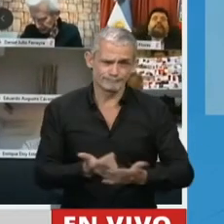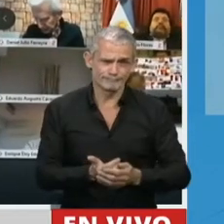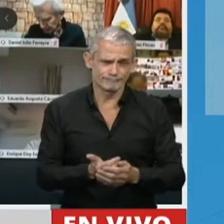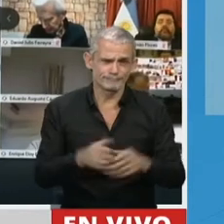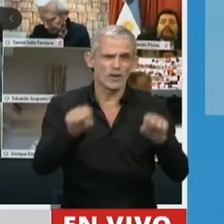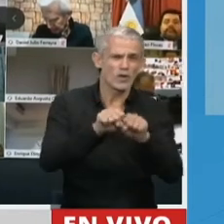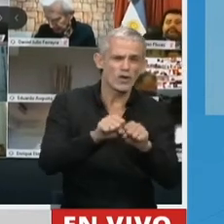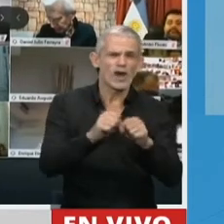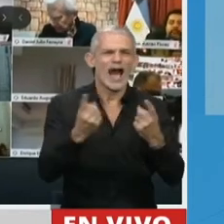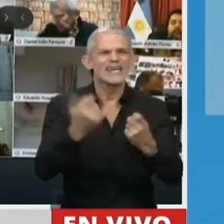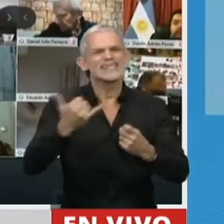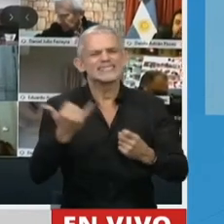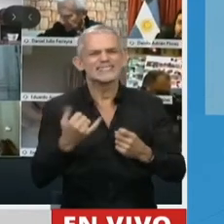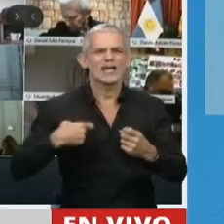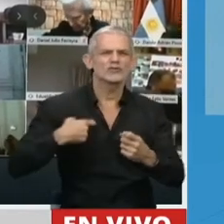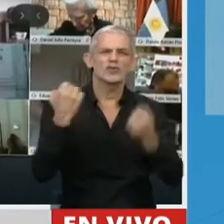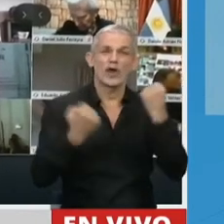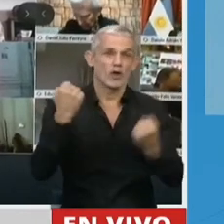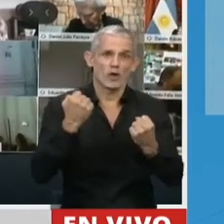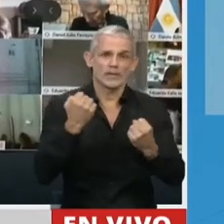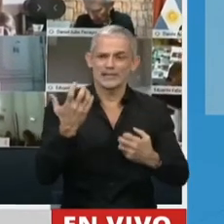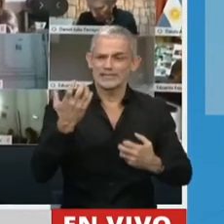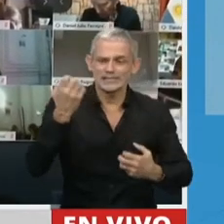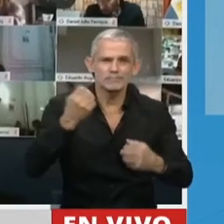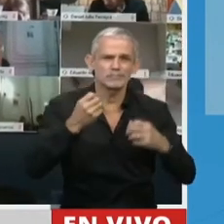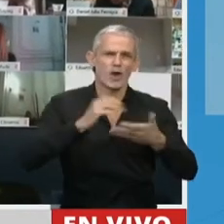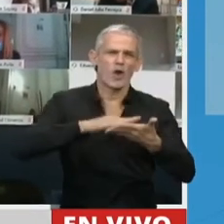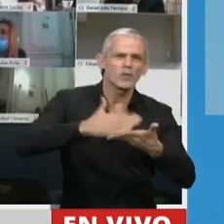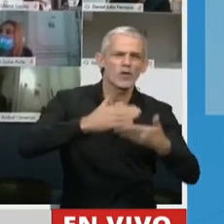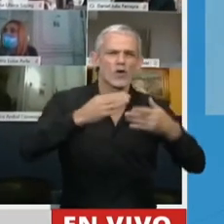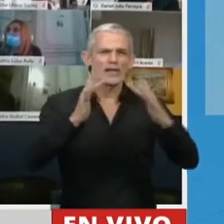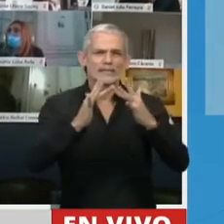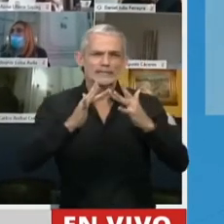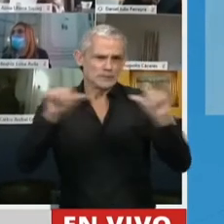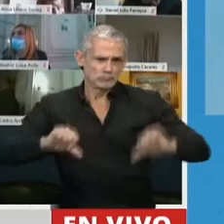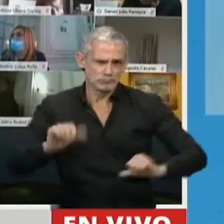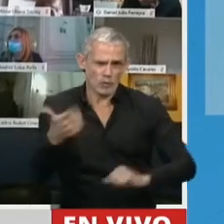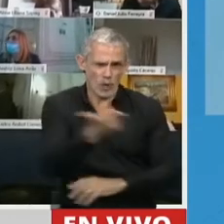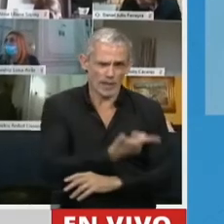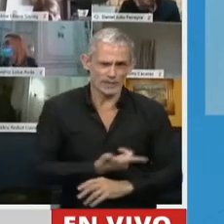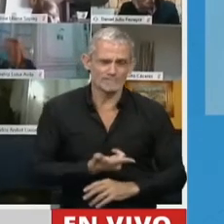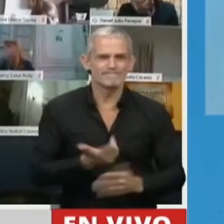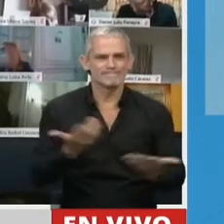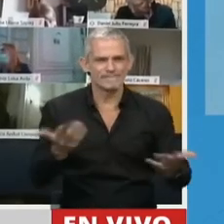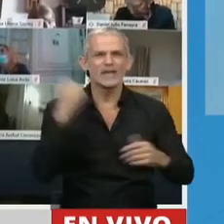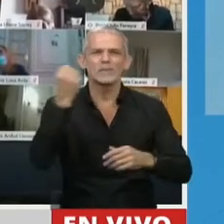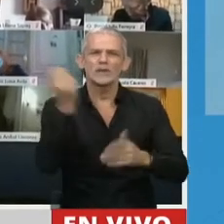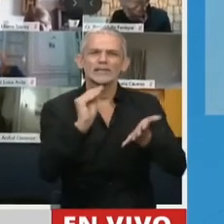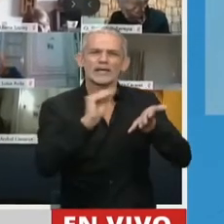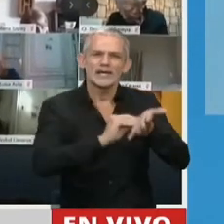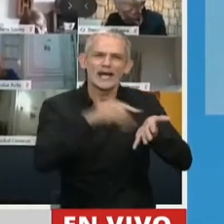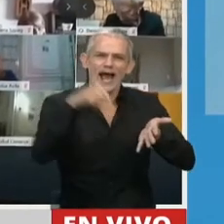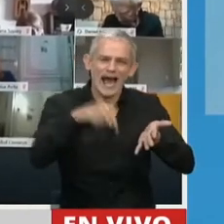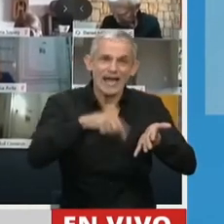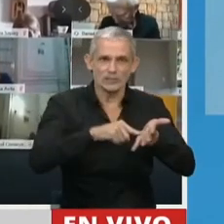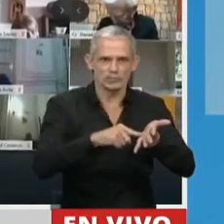necesidades socioeconómicas no puede acceder al recurso de los datos. Por eso es muy importante que se haya incluido, esto ya es